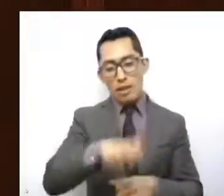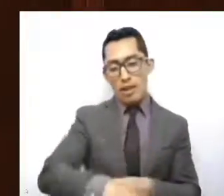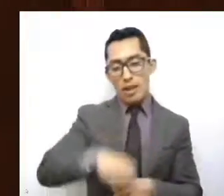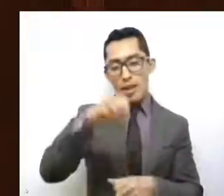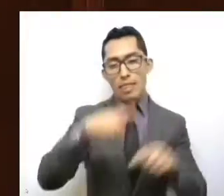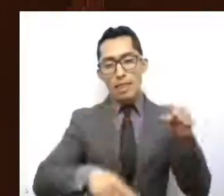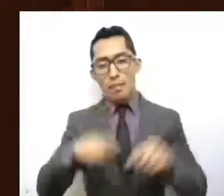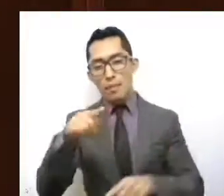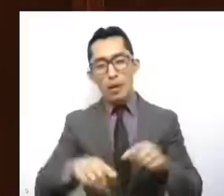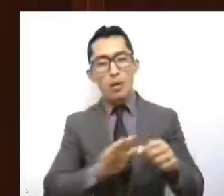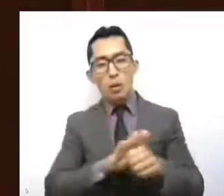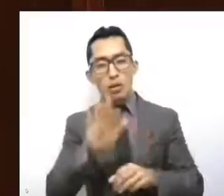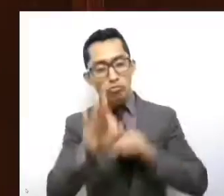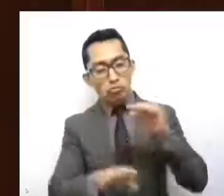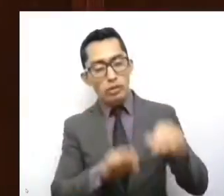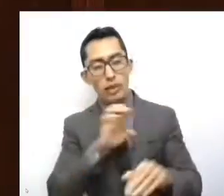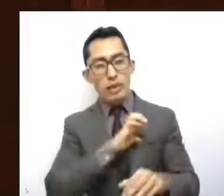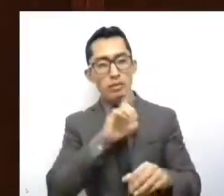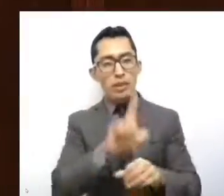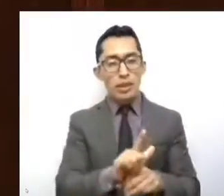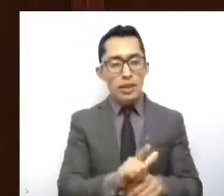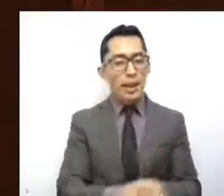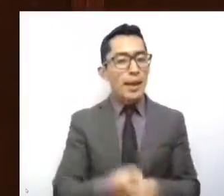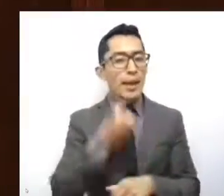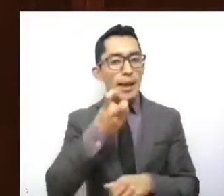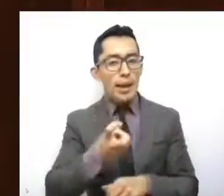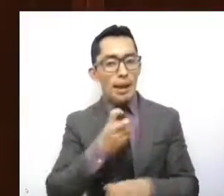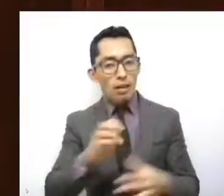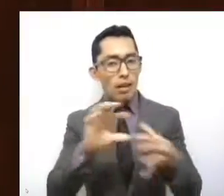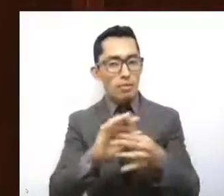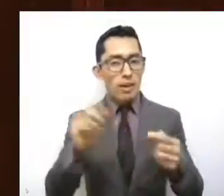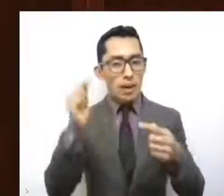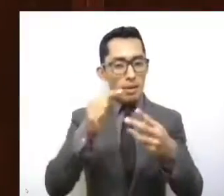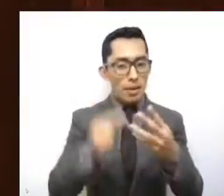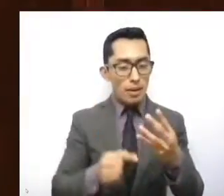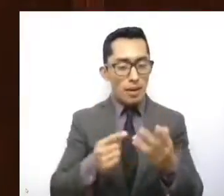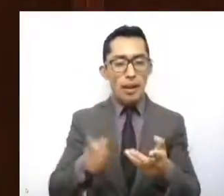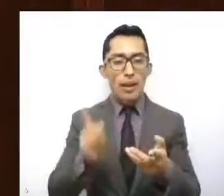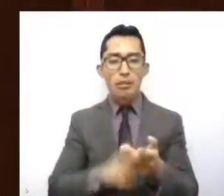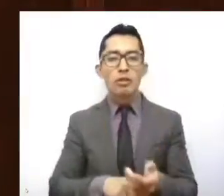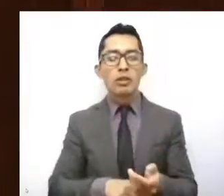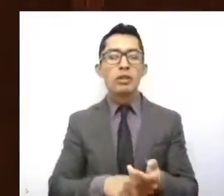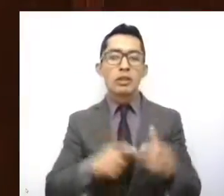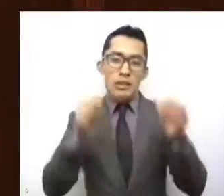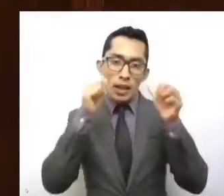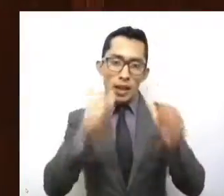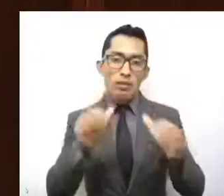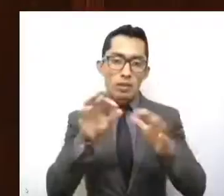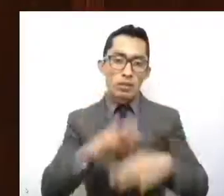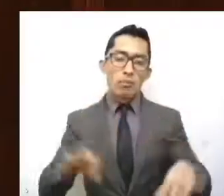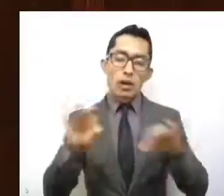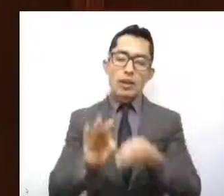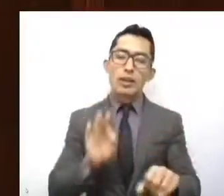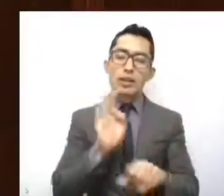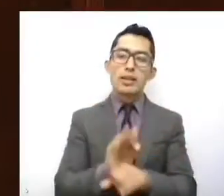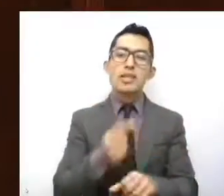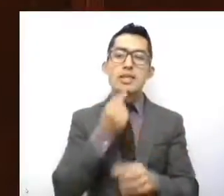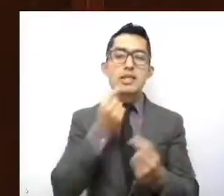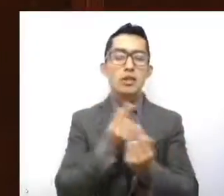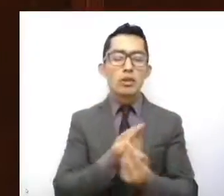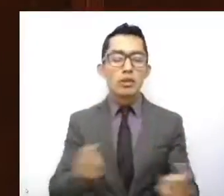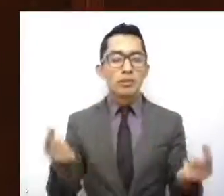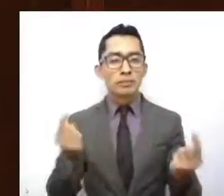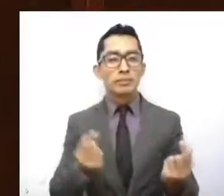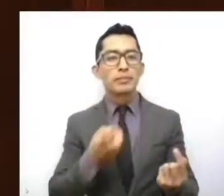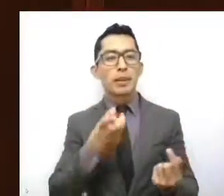especial. En este orden de ideas, el interés superior del menor no puede considerarse